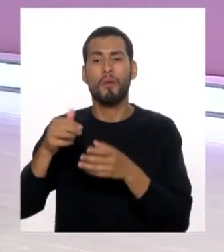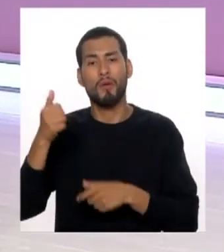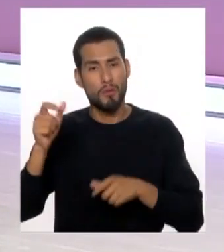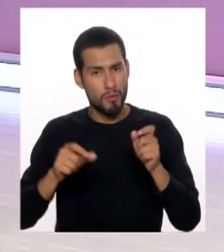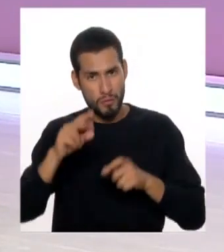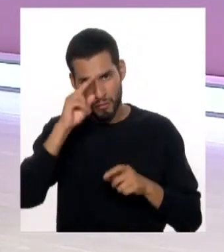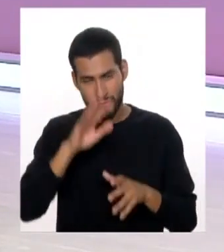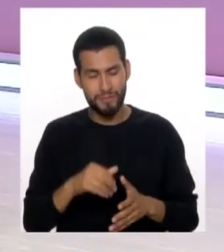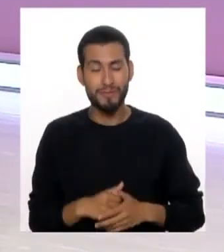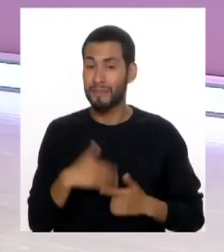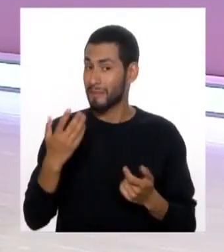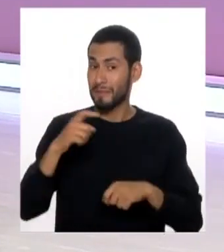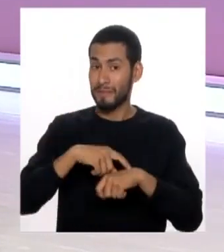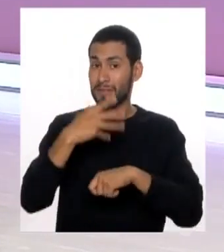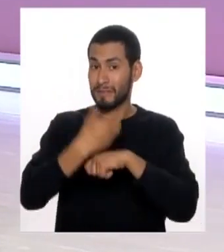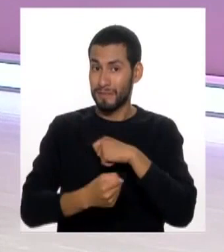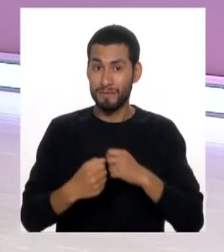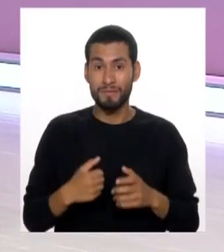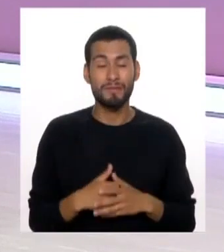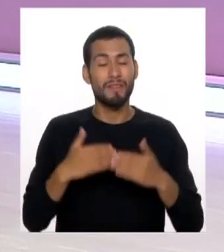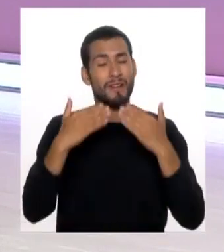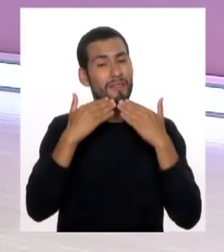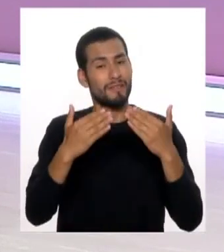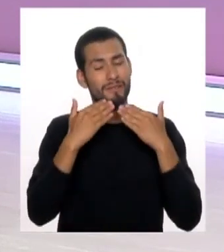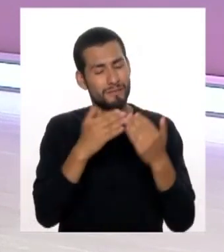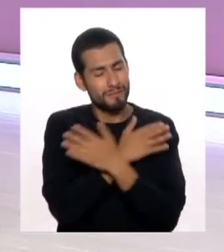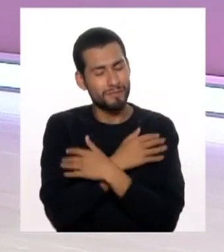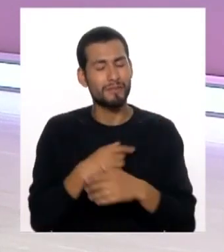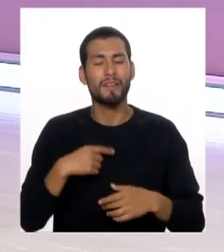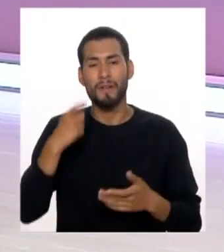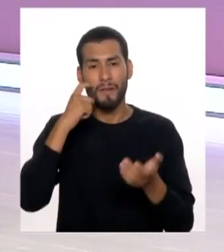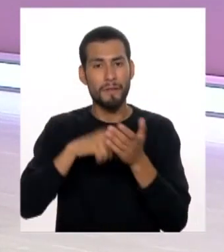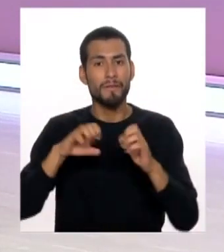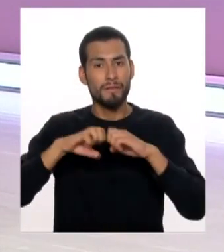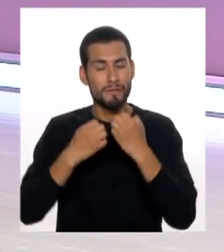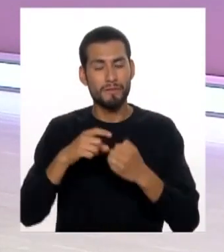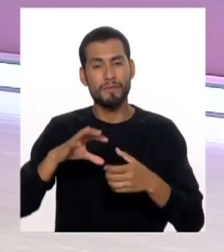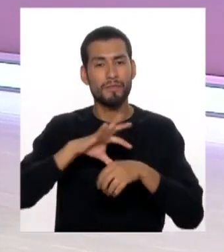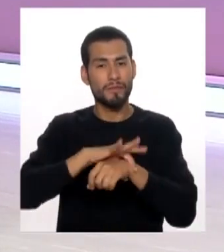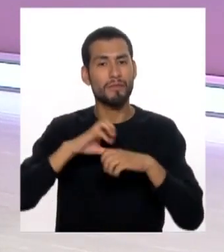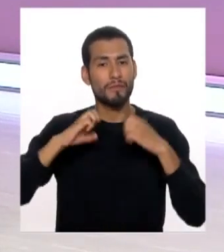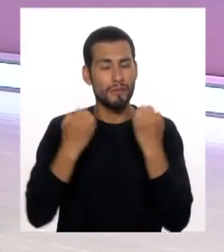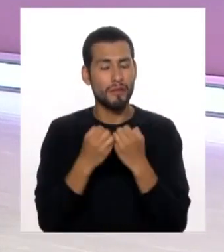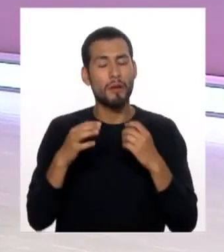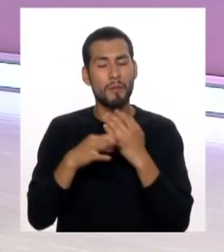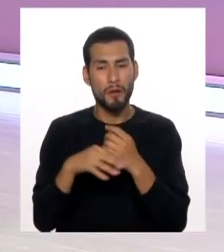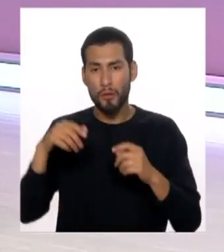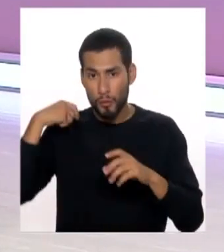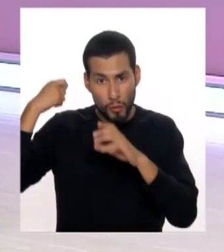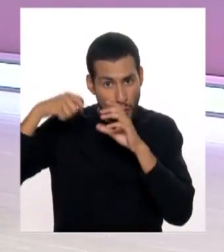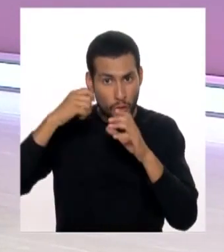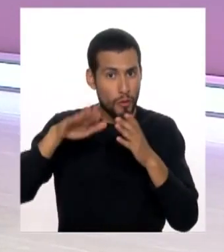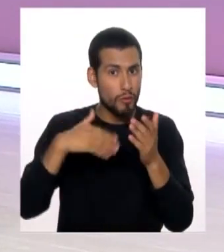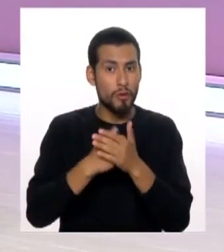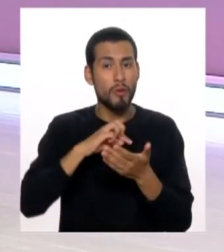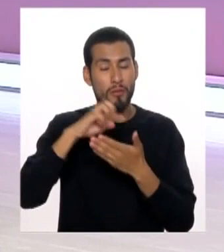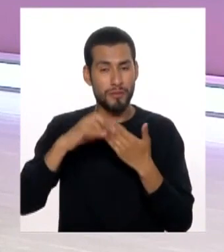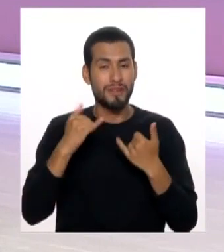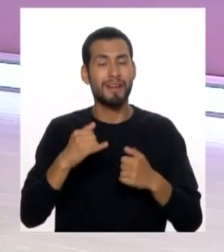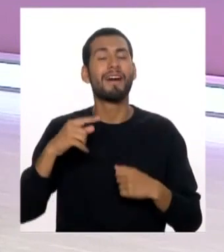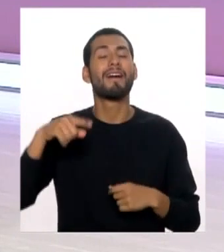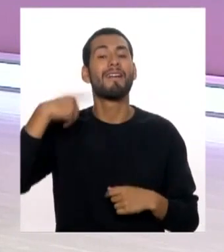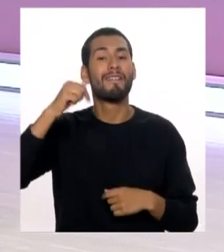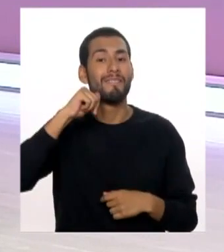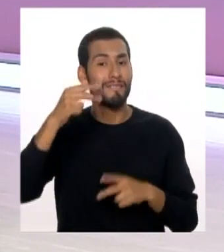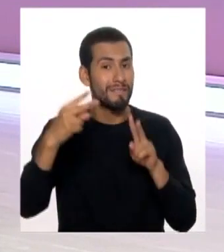peruanos. Así que no hay tiempo para más. Muchas, muchas gracias. Mi reconocimiento al equipo de Cuerpo Médico y a la producción por este momento. Y nos vemos